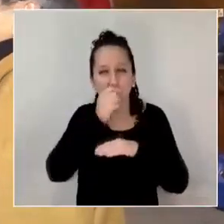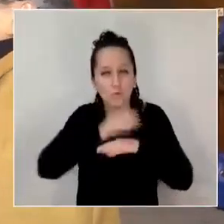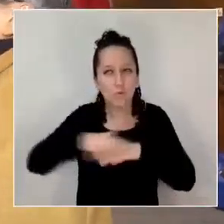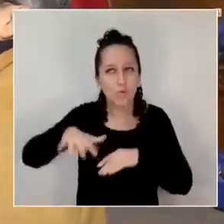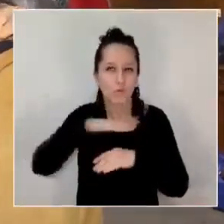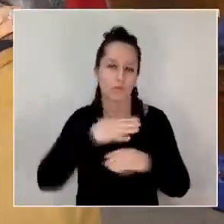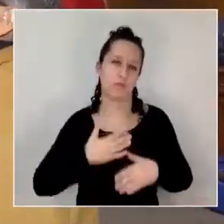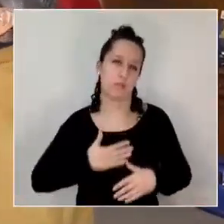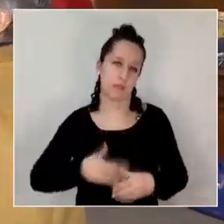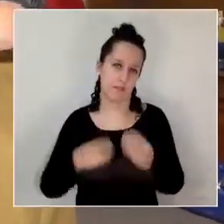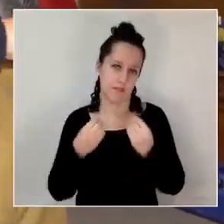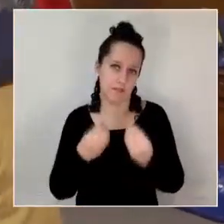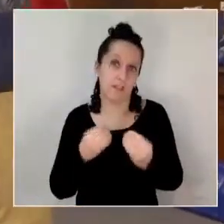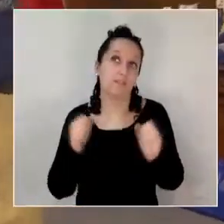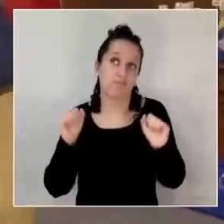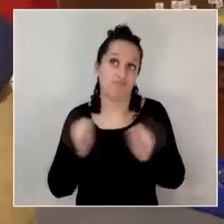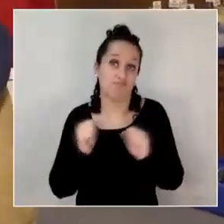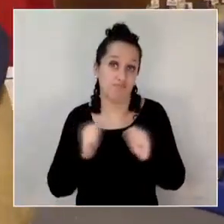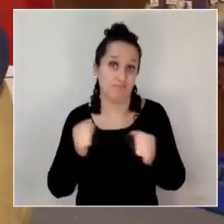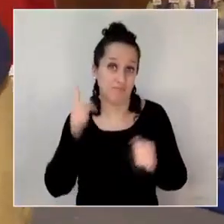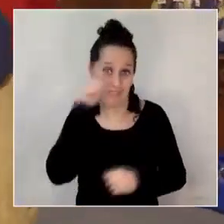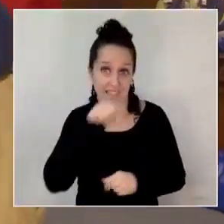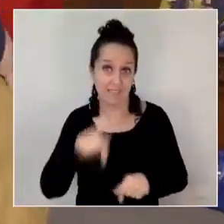bienestar en época invernal.